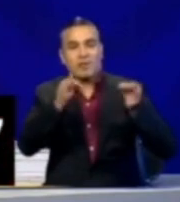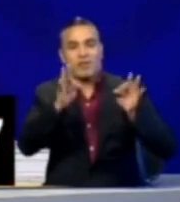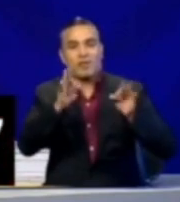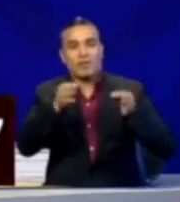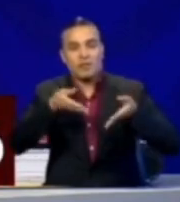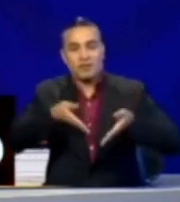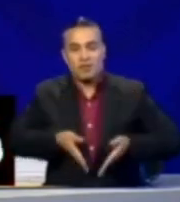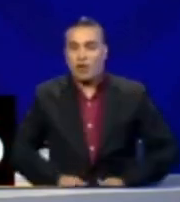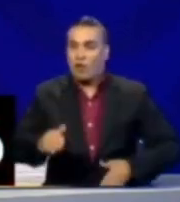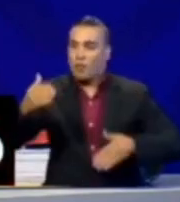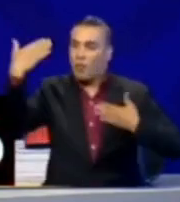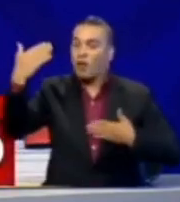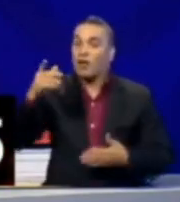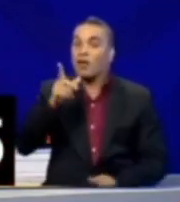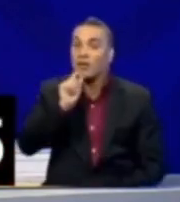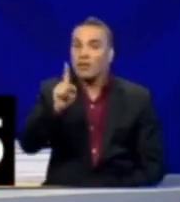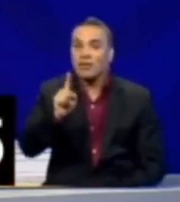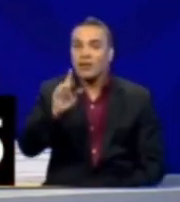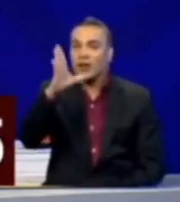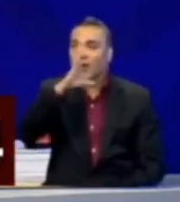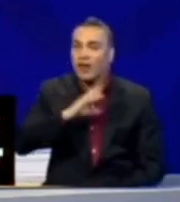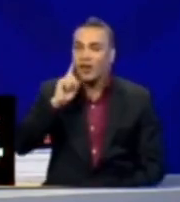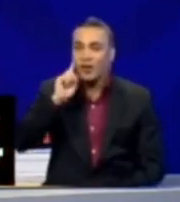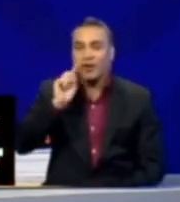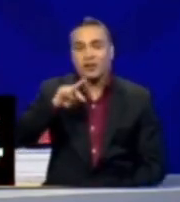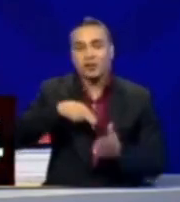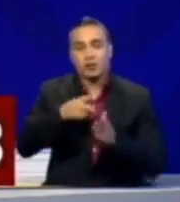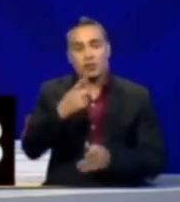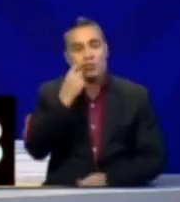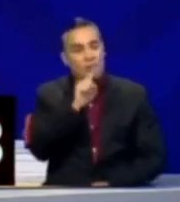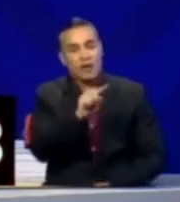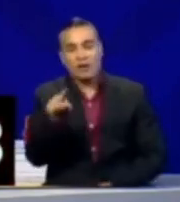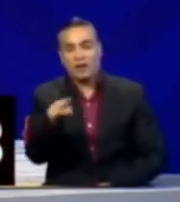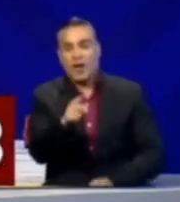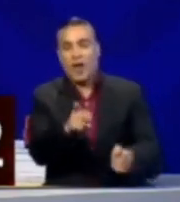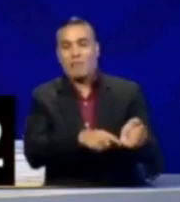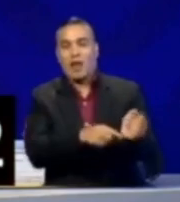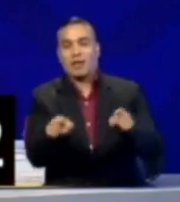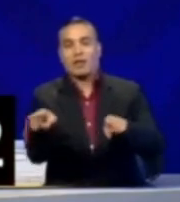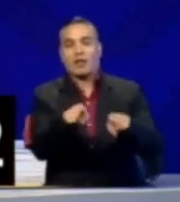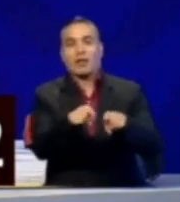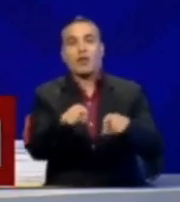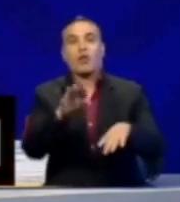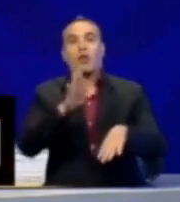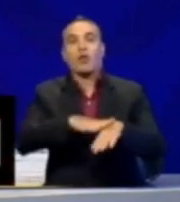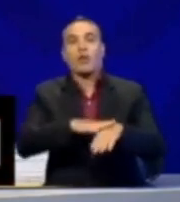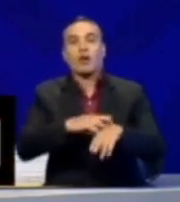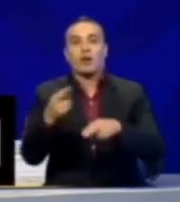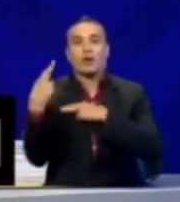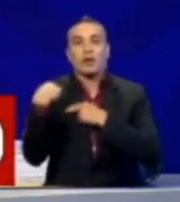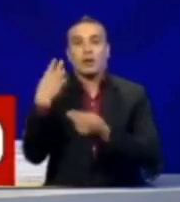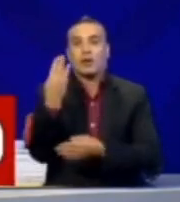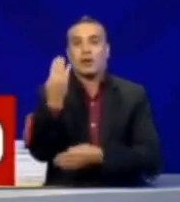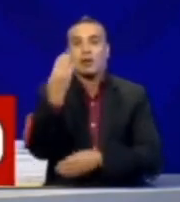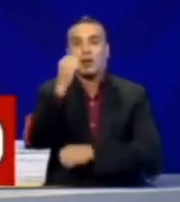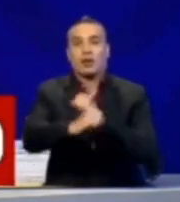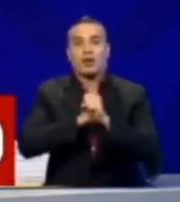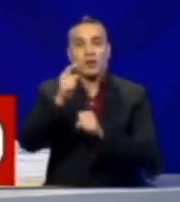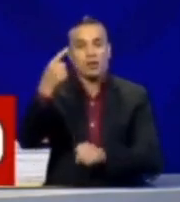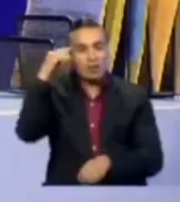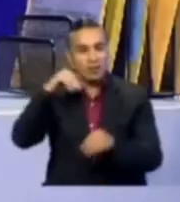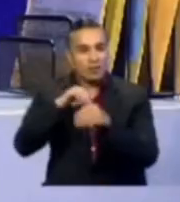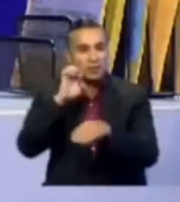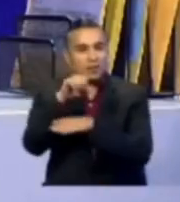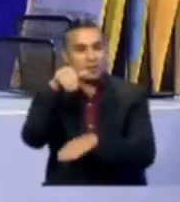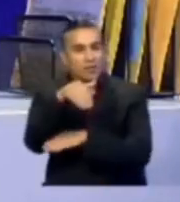nacimiento político. De Correa. Son hermanos políticos responsables de los últimos 14 años de gobierno en